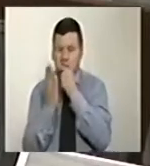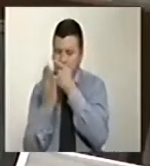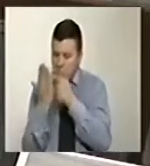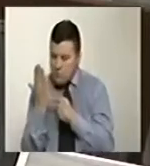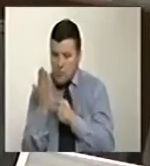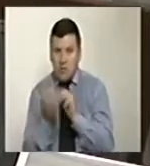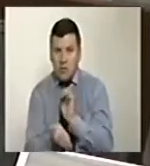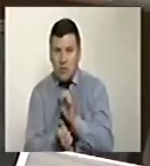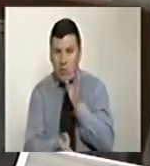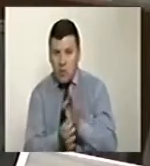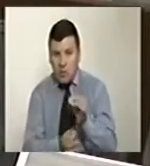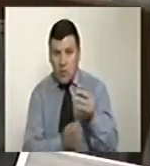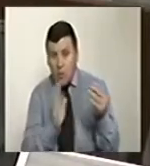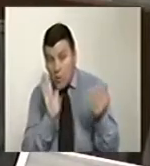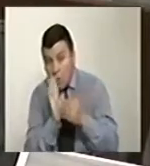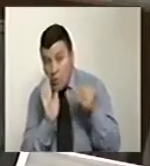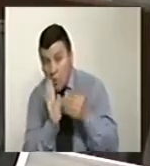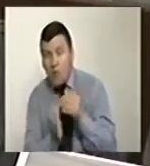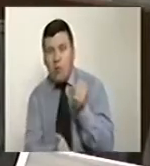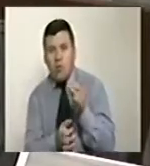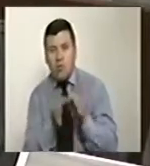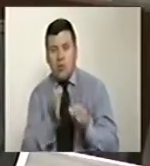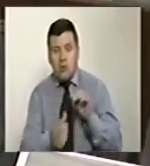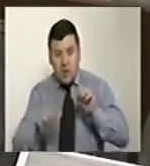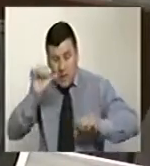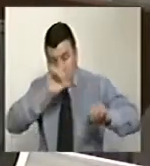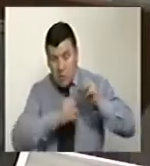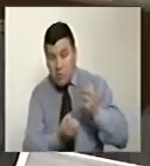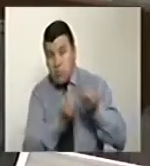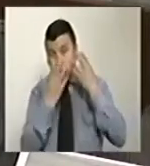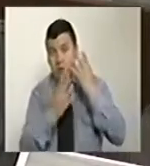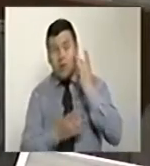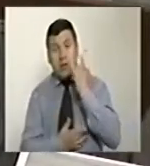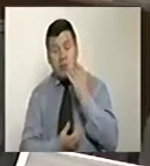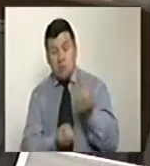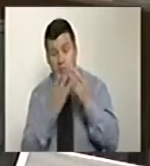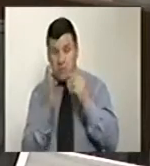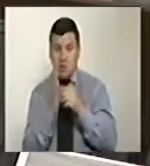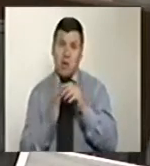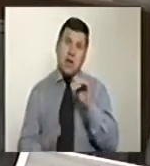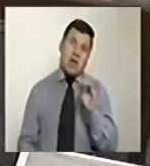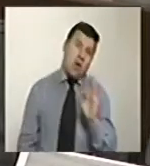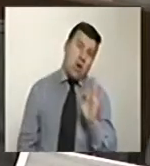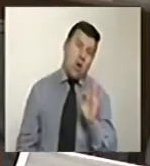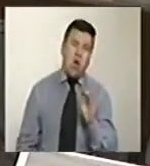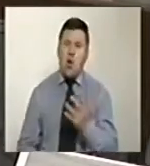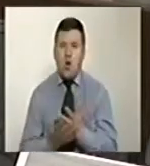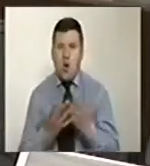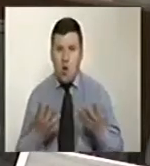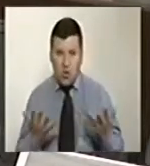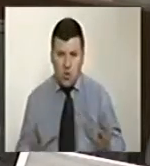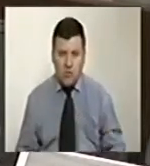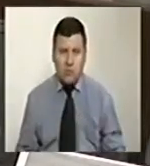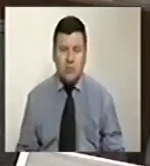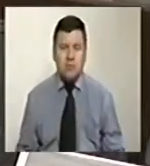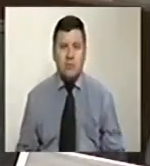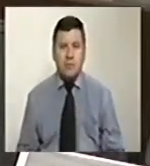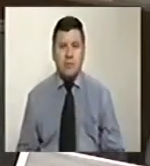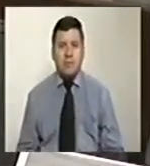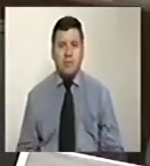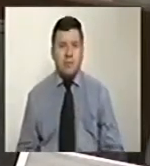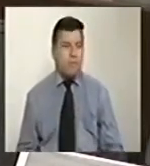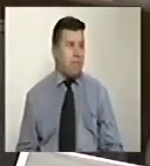penalmente las lesiones con agentes químicos, ácido y o otras sustancias similares.